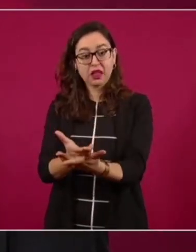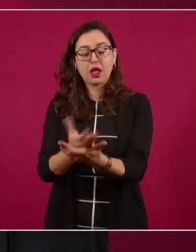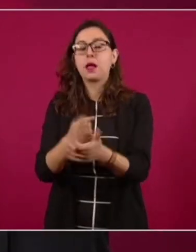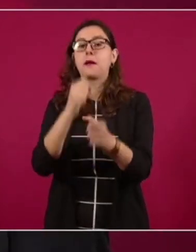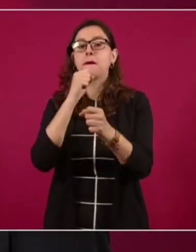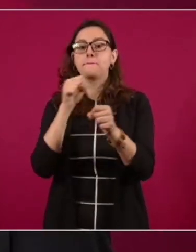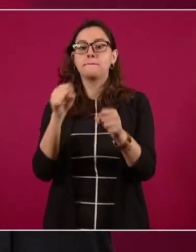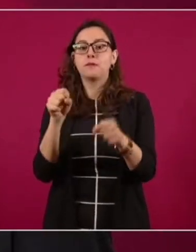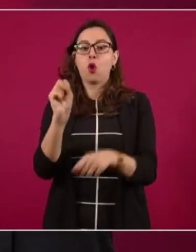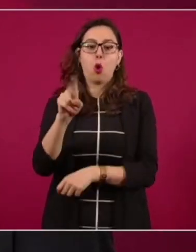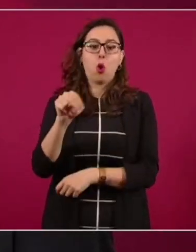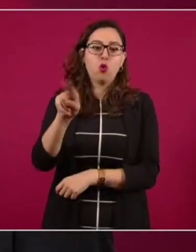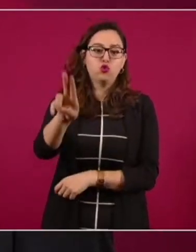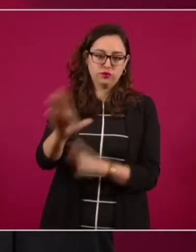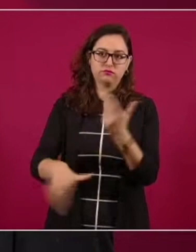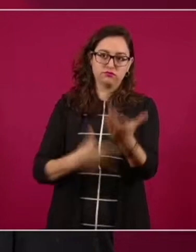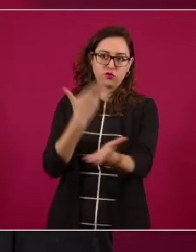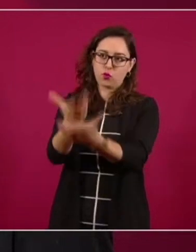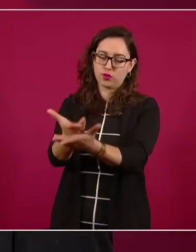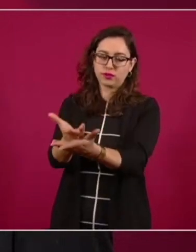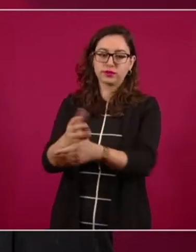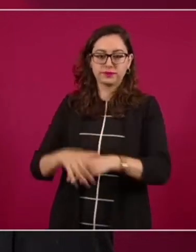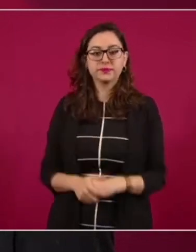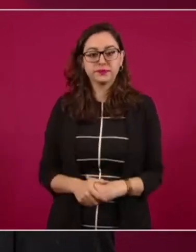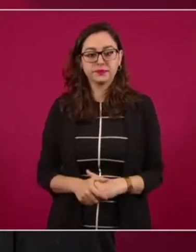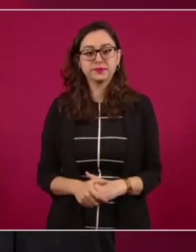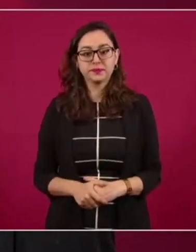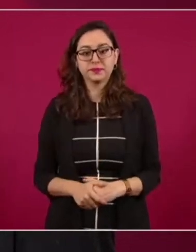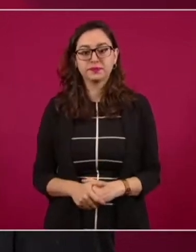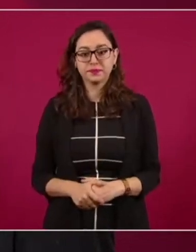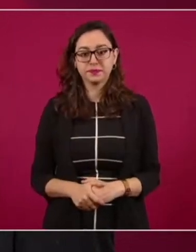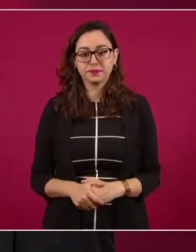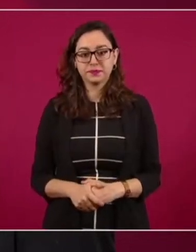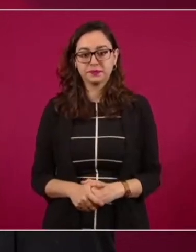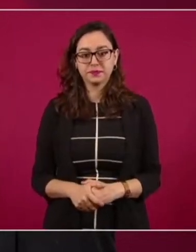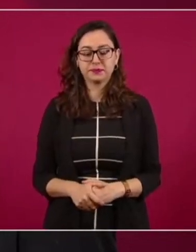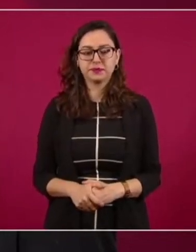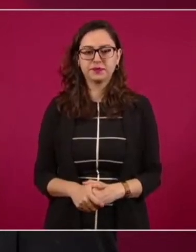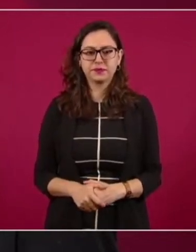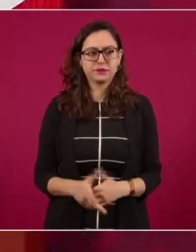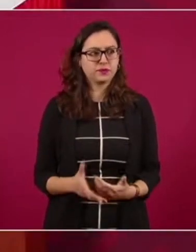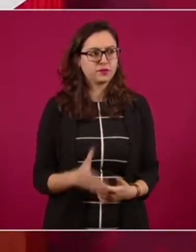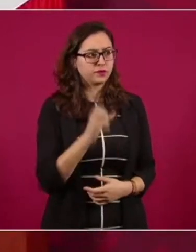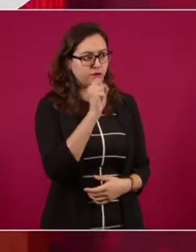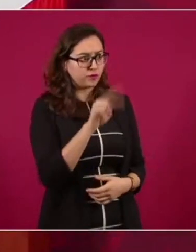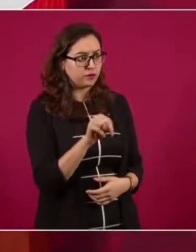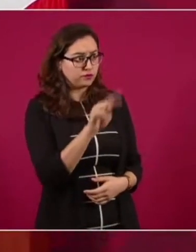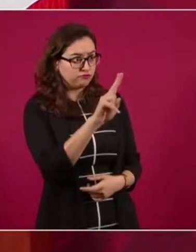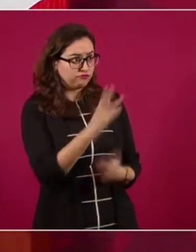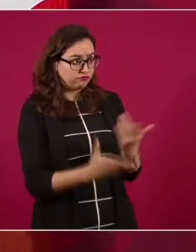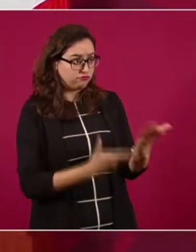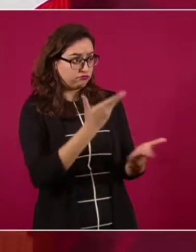a Naciones Unidas para conseguir la paz,